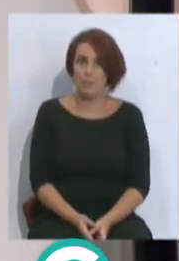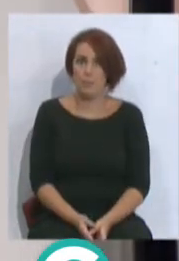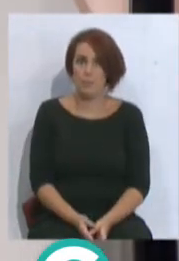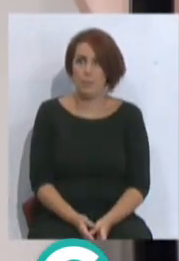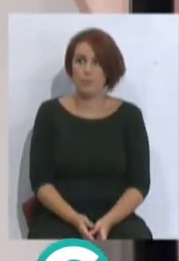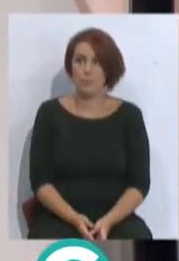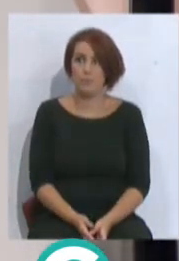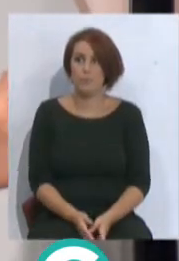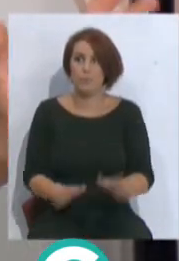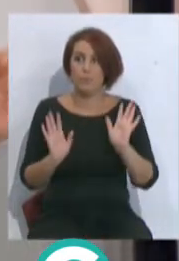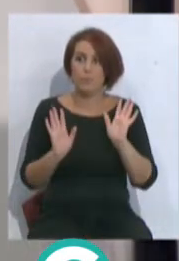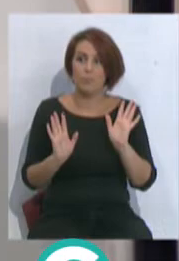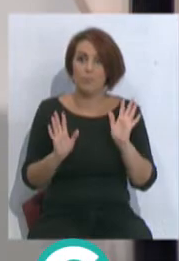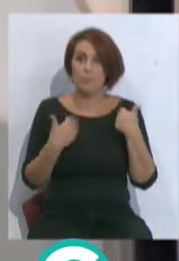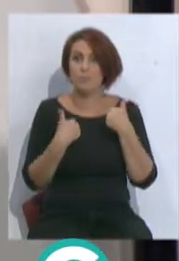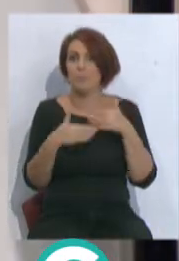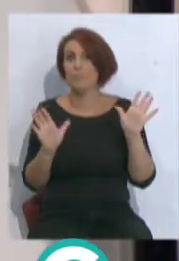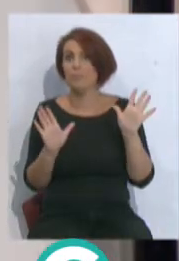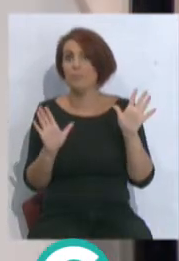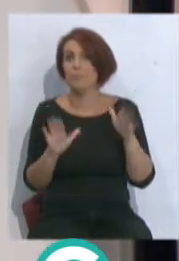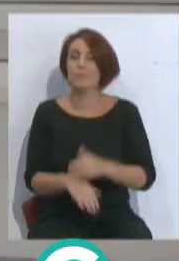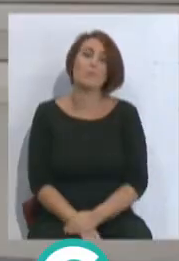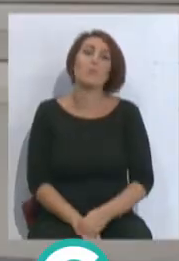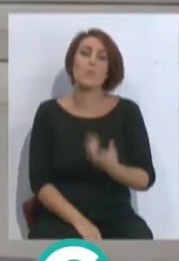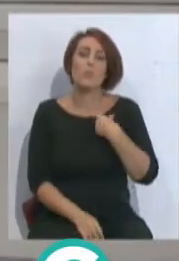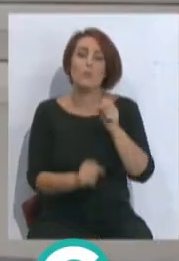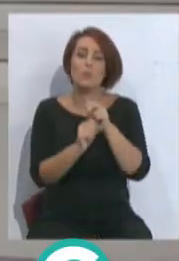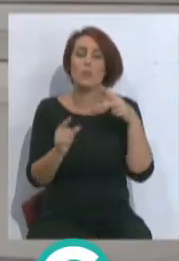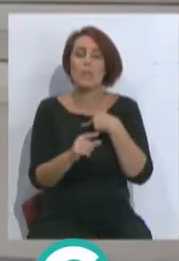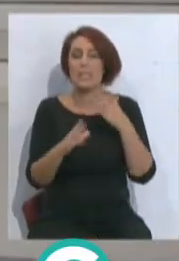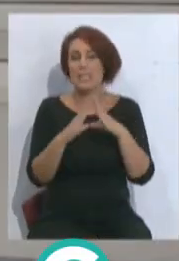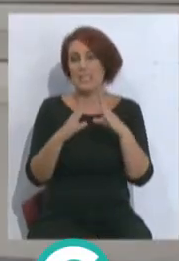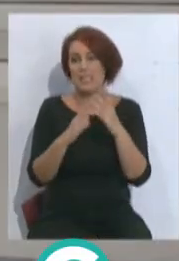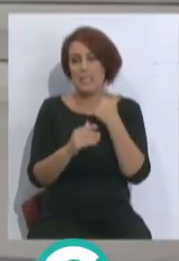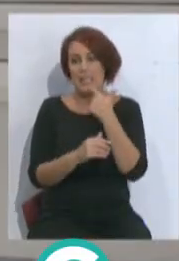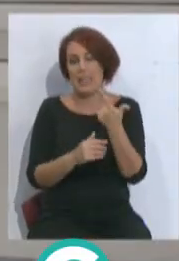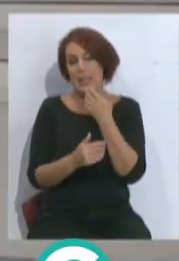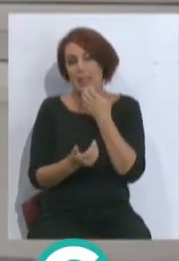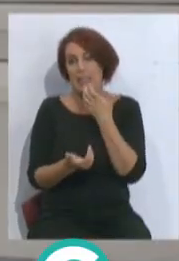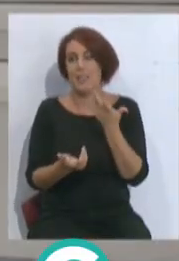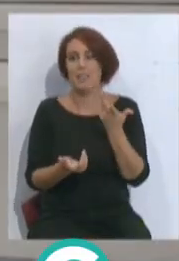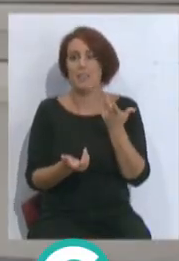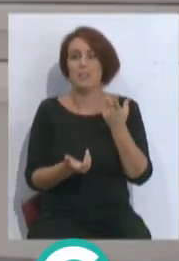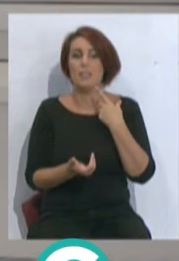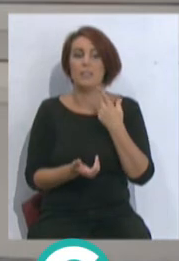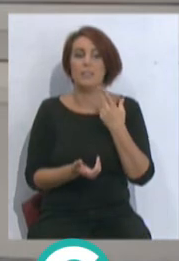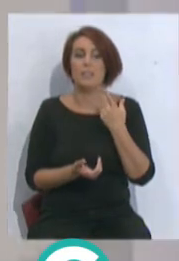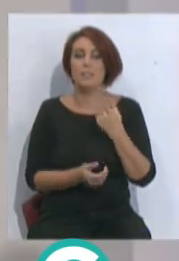¿Veis? Ahí lo veo, ahí lo veo. Yo quería decir desde el punto de vista de la Iglesia, también, decir que a lo que